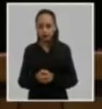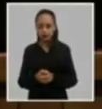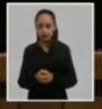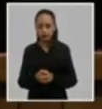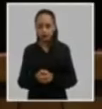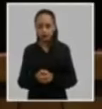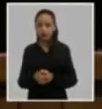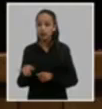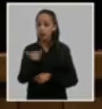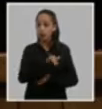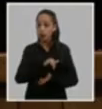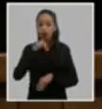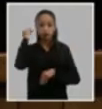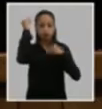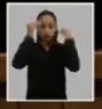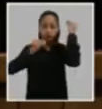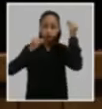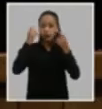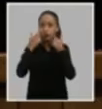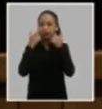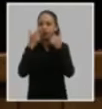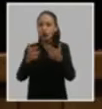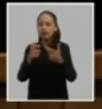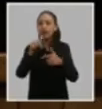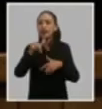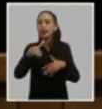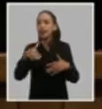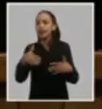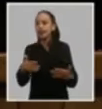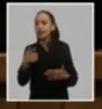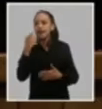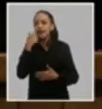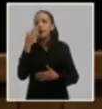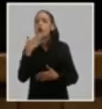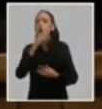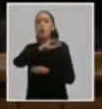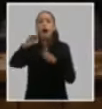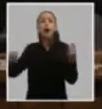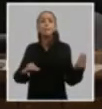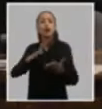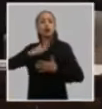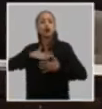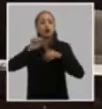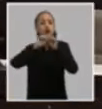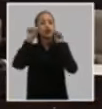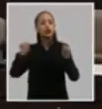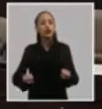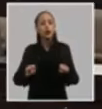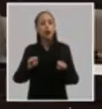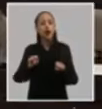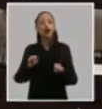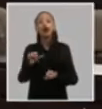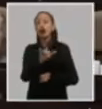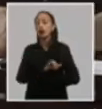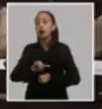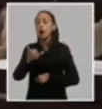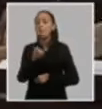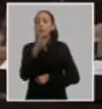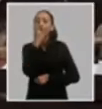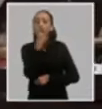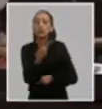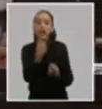atemperar nuestros sistemas y mecanismos de influencia a las